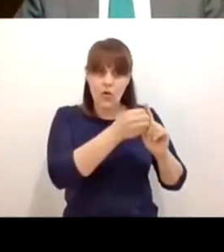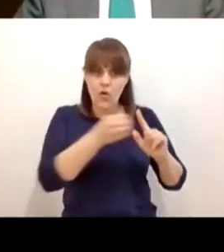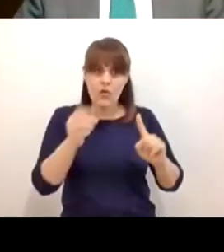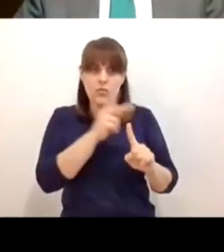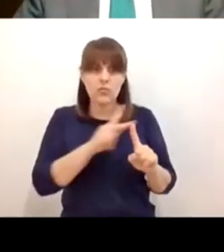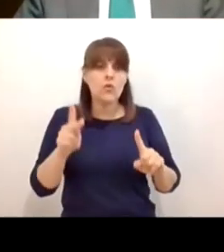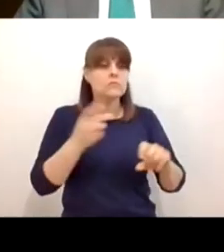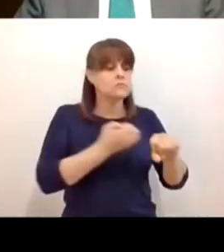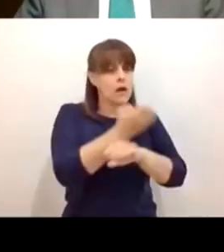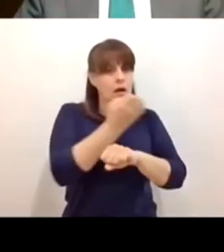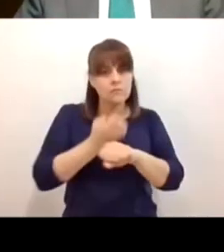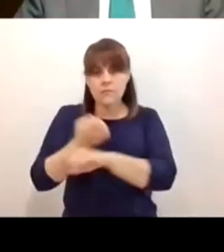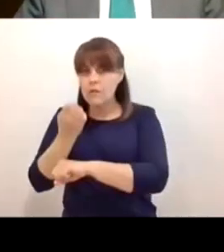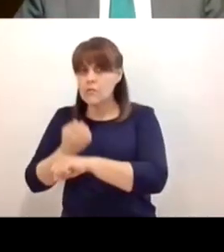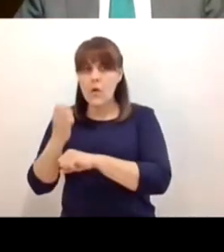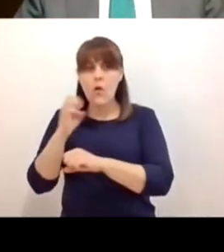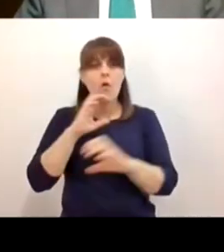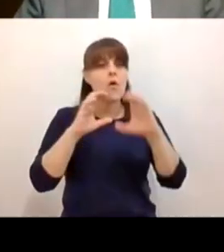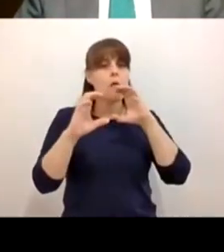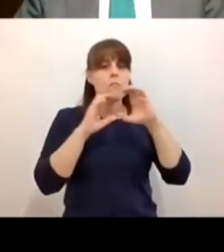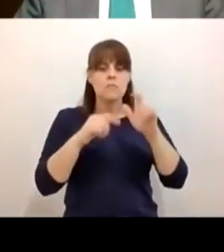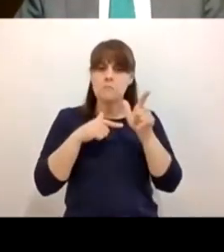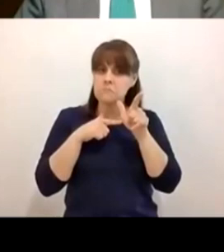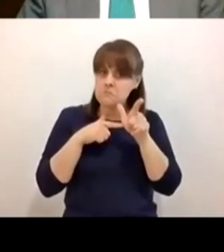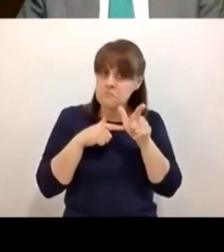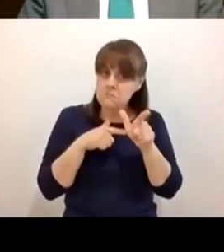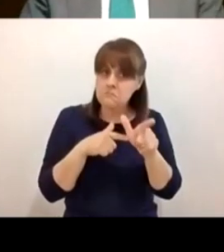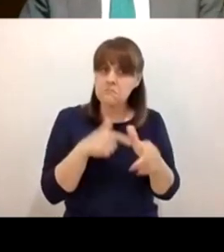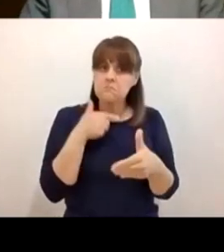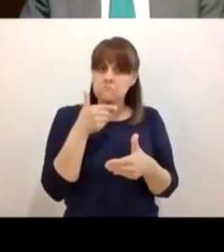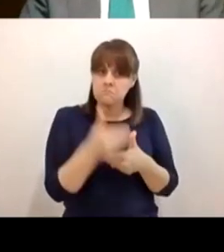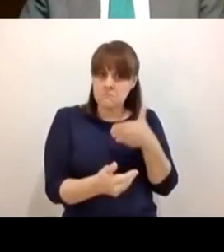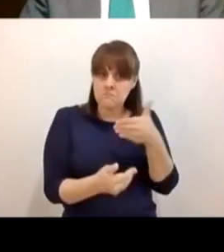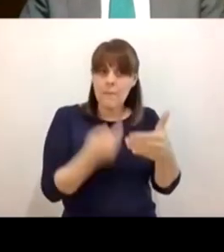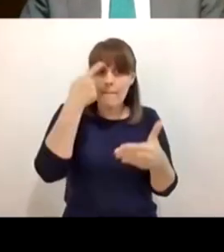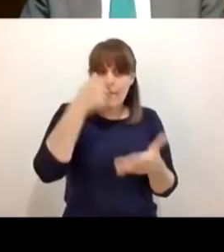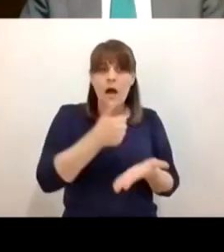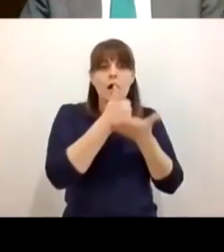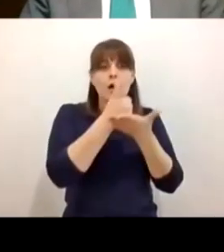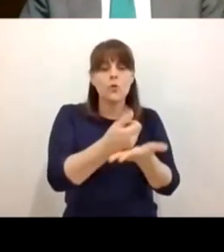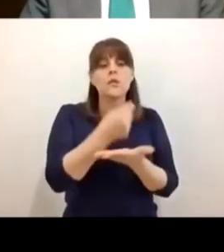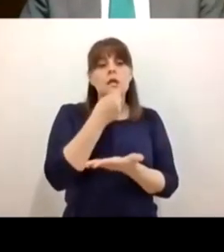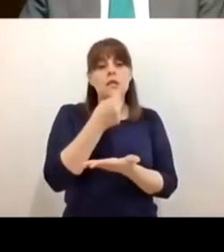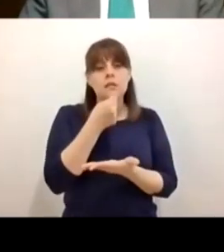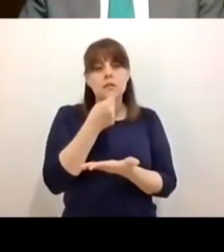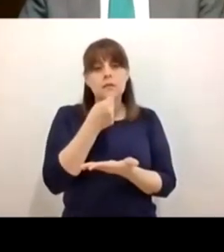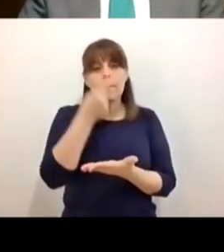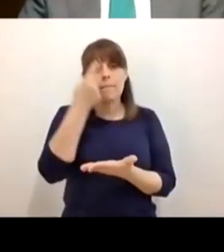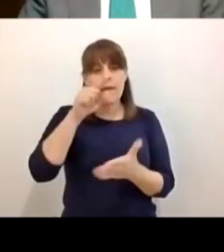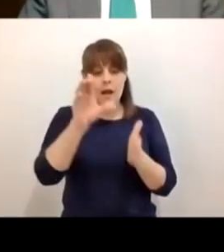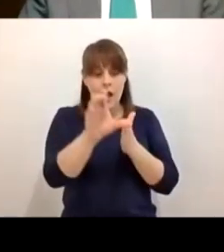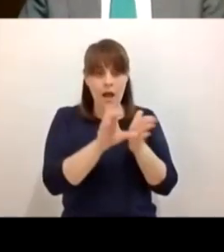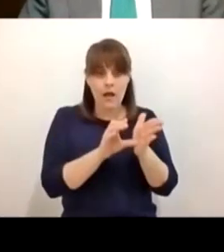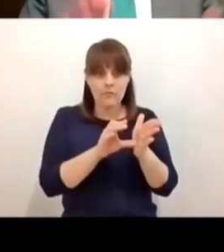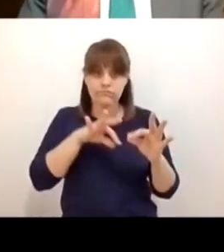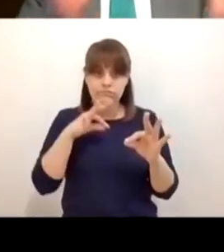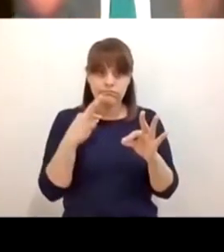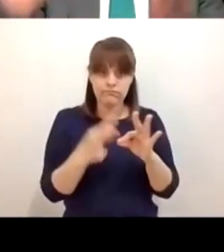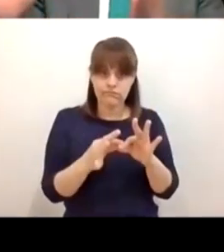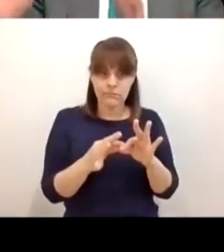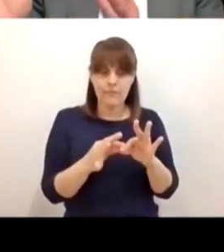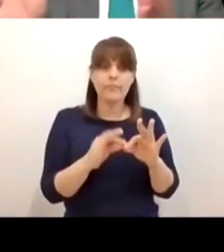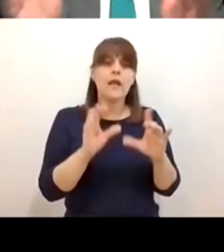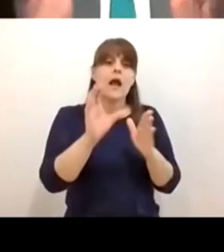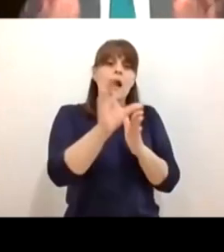una comunicación permanente para lograr en favor de los niños que se cumpla el calendario el calendario puede